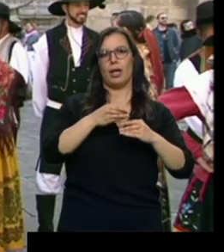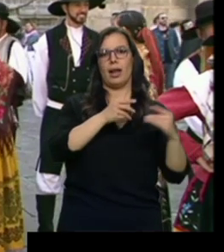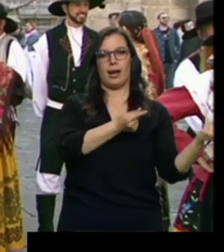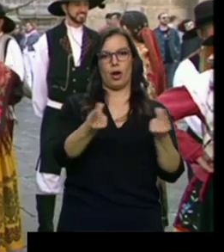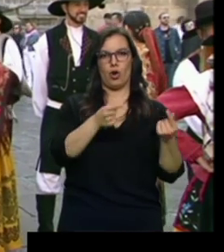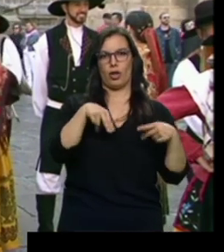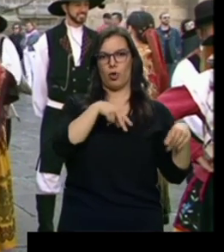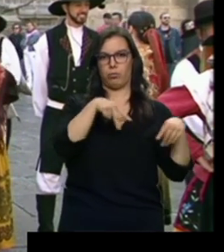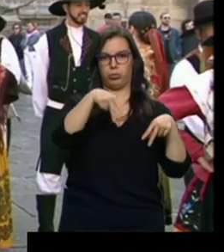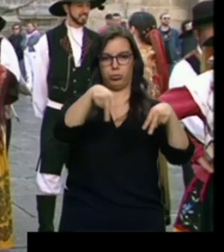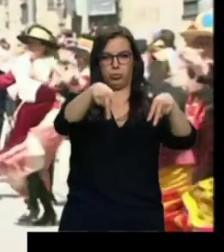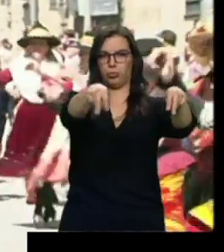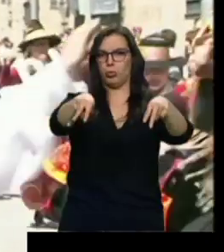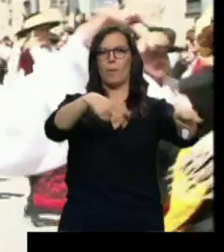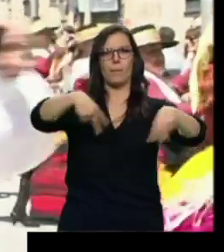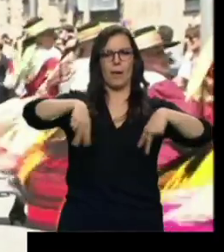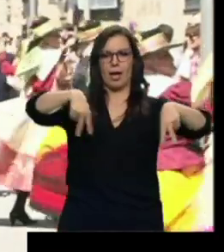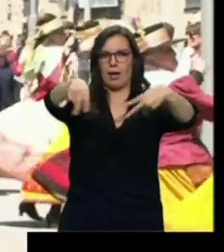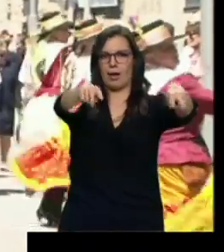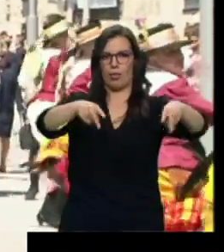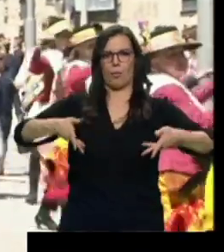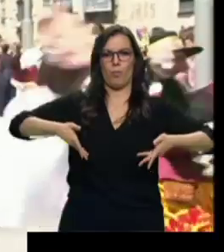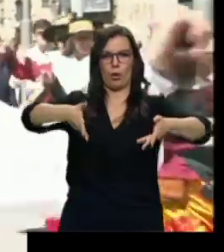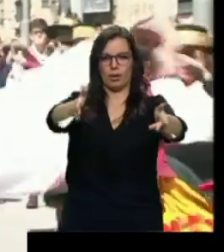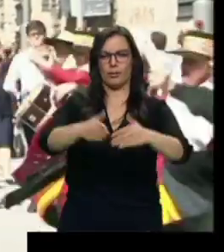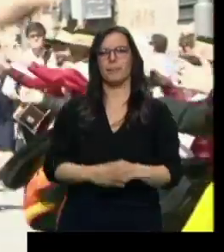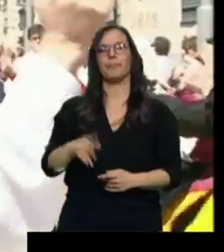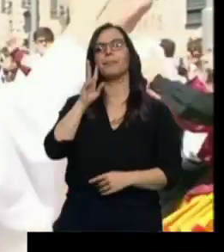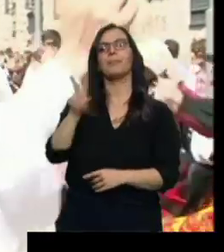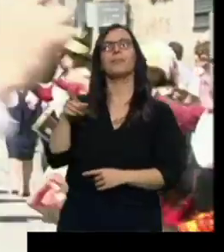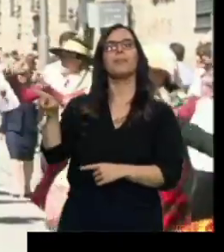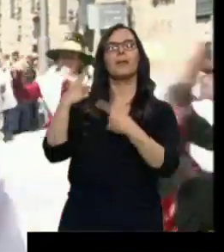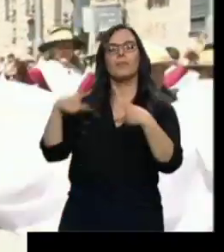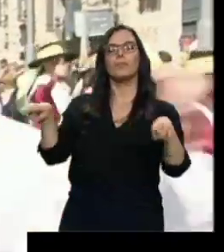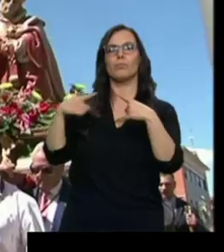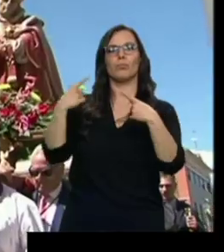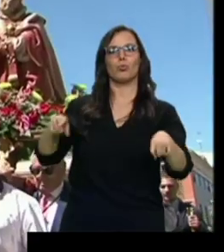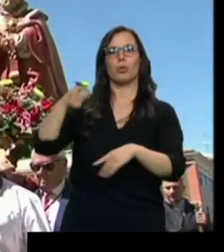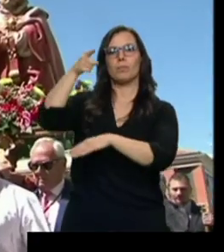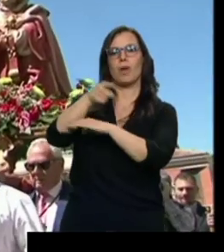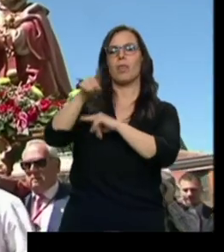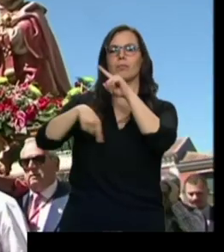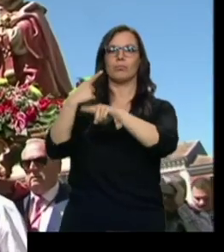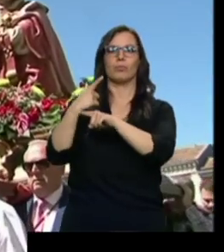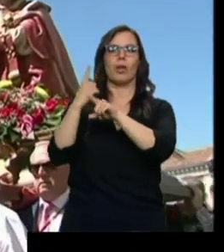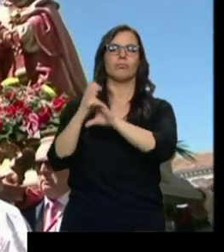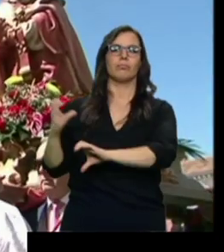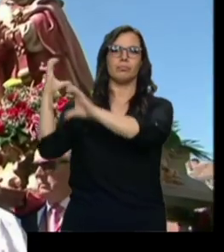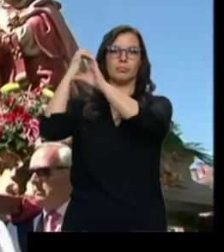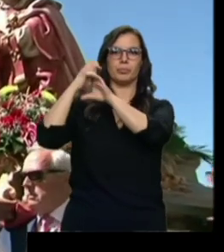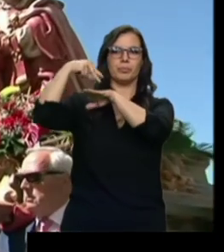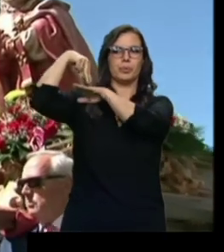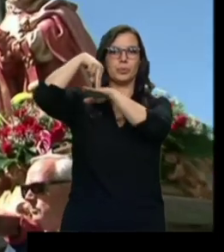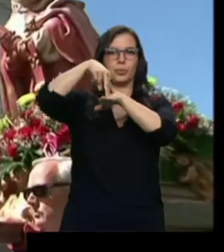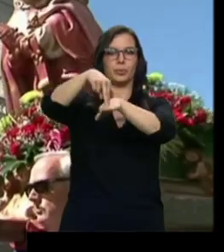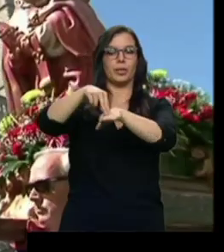Durante todo el recorrido iremos bailando, haciendo pasacalles. Esta será la melodía que marque una procesión que llevará a la imagen de San Segundo, el primer obispo